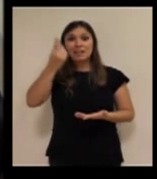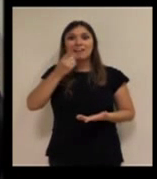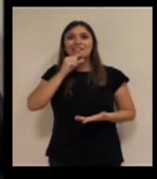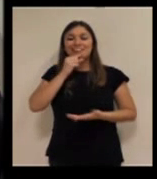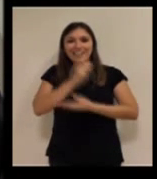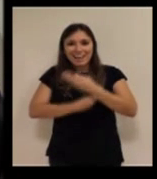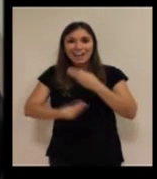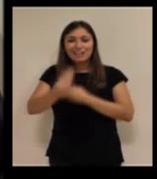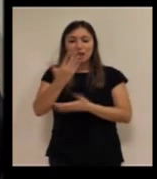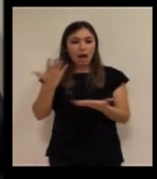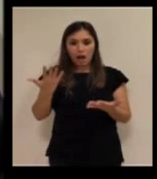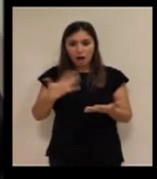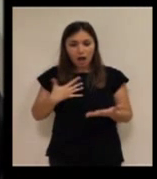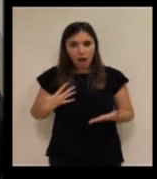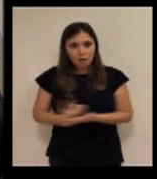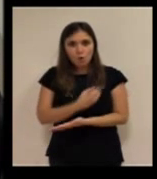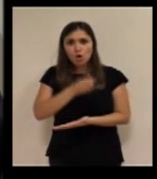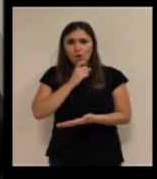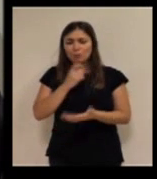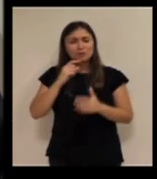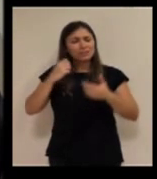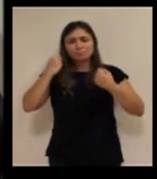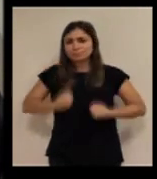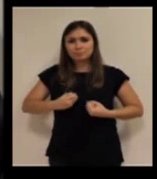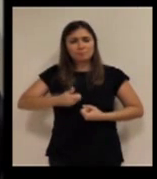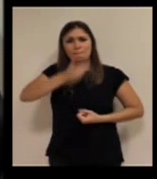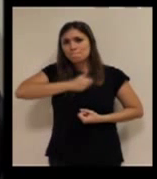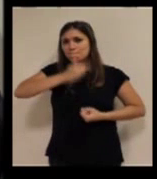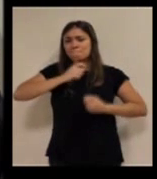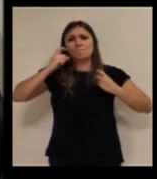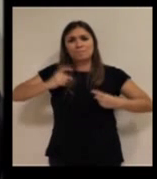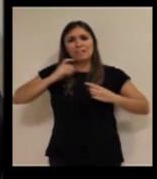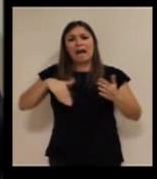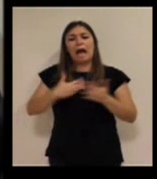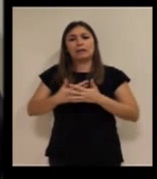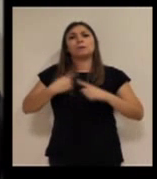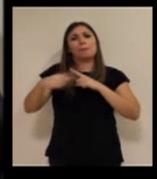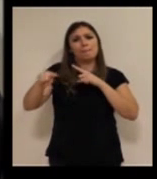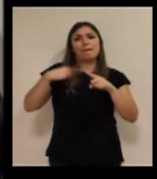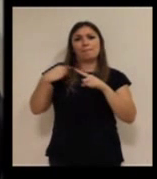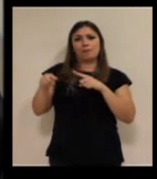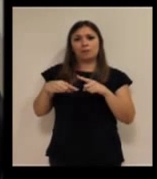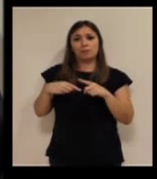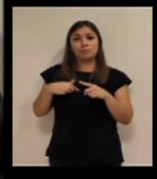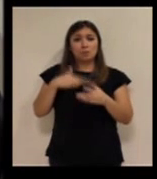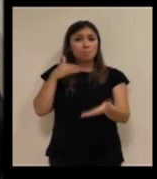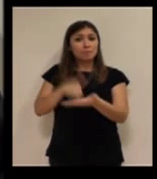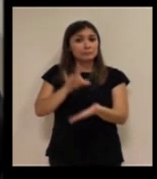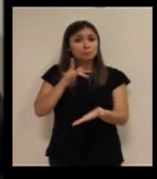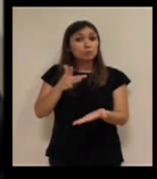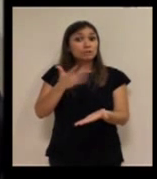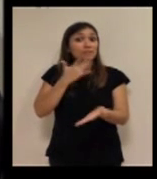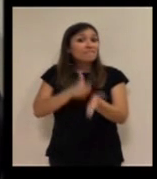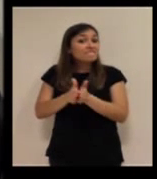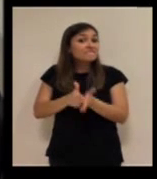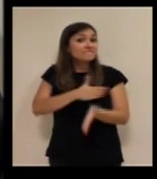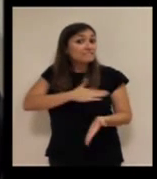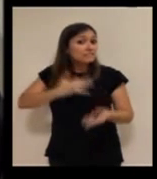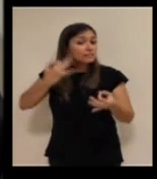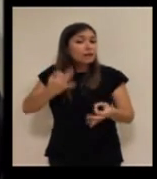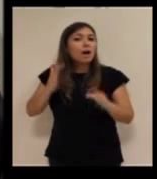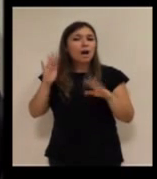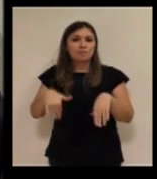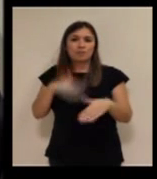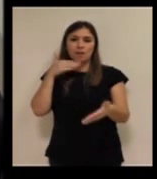quiere tener todo eso. Entonces es una barrera, pero si existe motivación, yo creo que la barrera